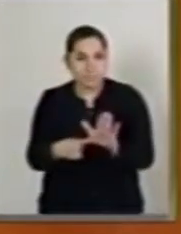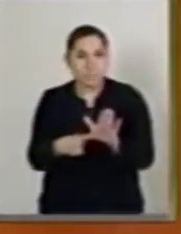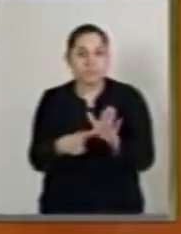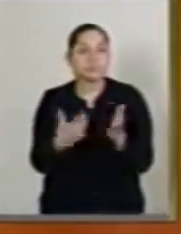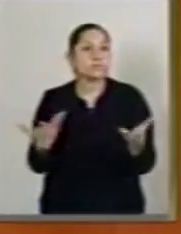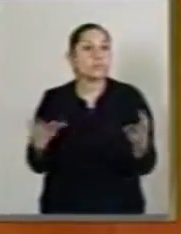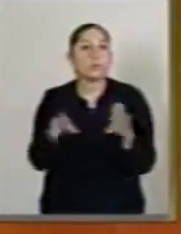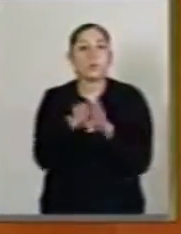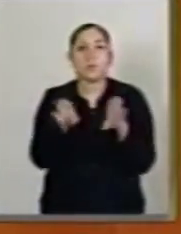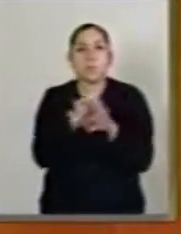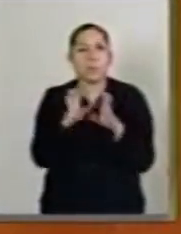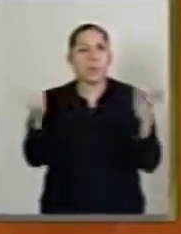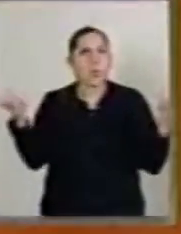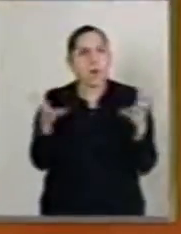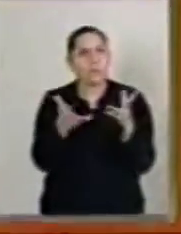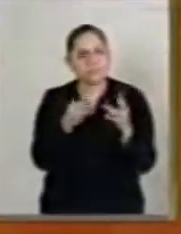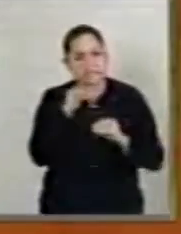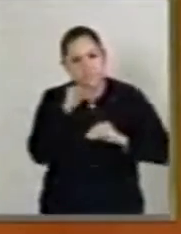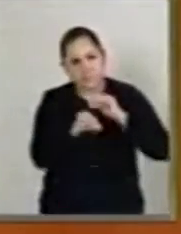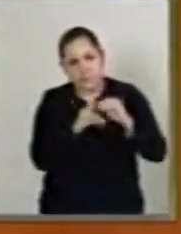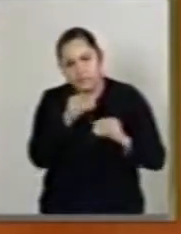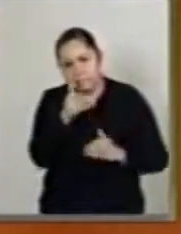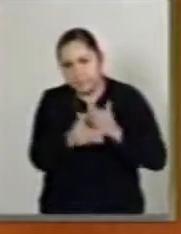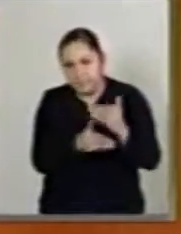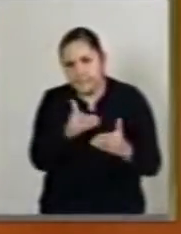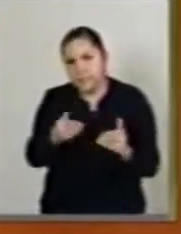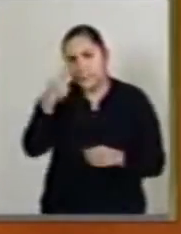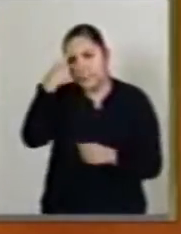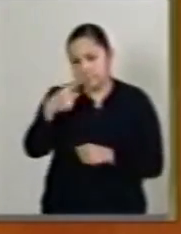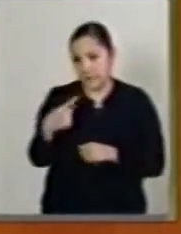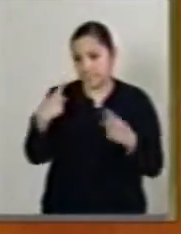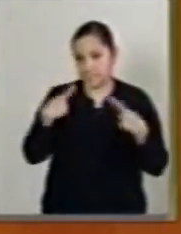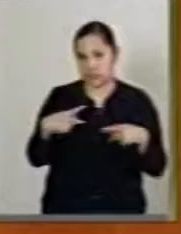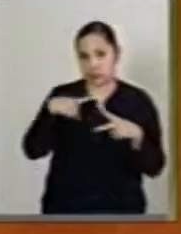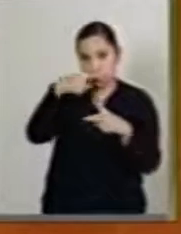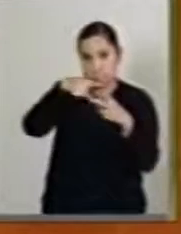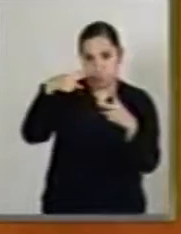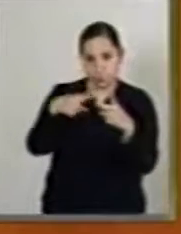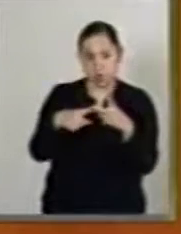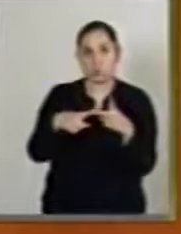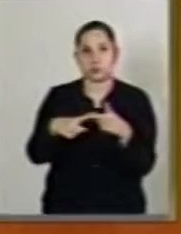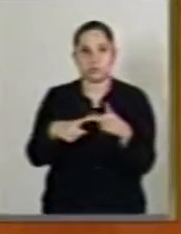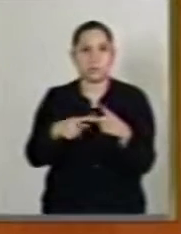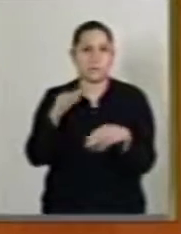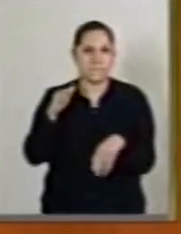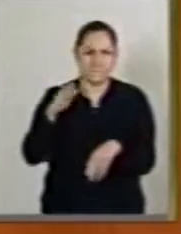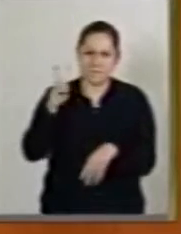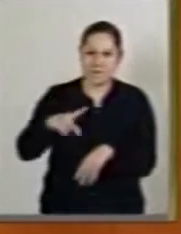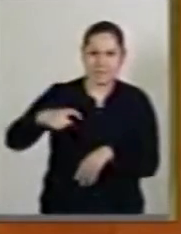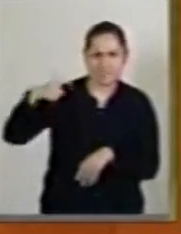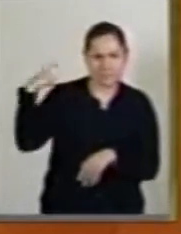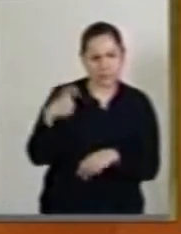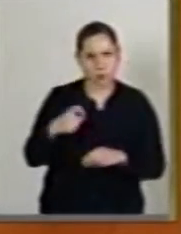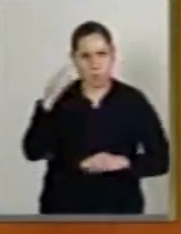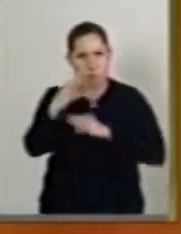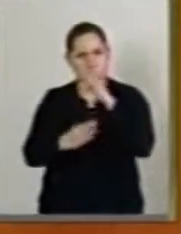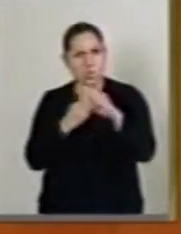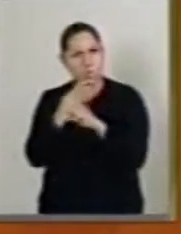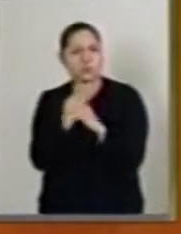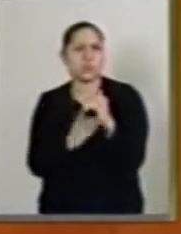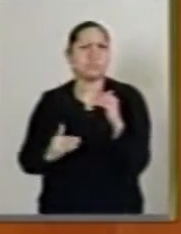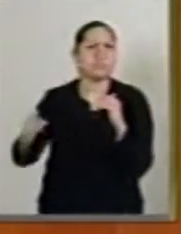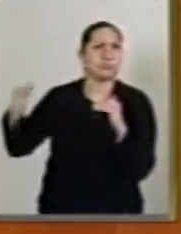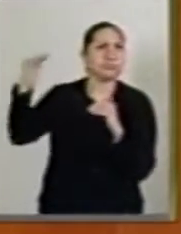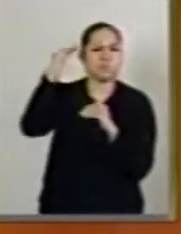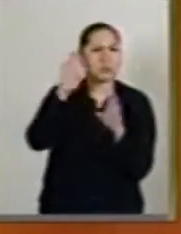constituido la riqueza de los dos hombres en ese momento más ricos del mundo, la diferencia entre un